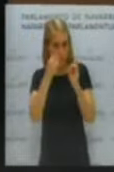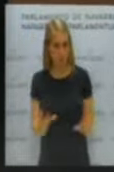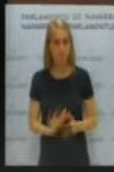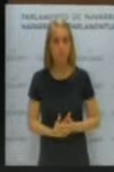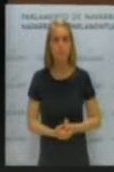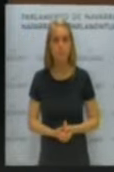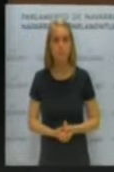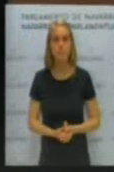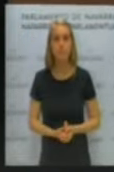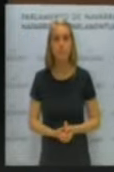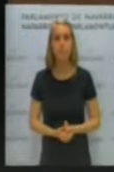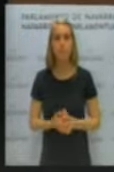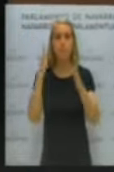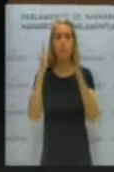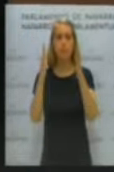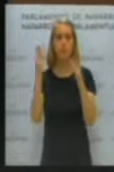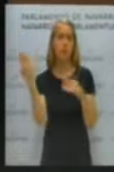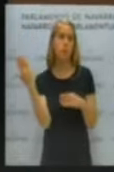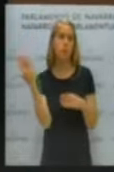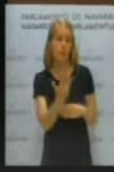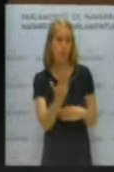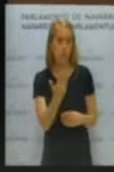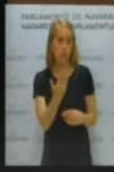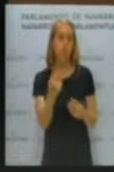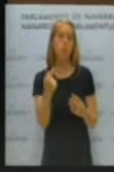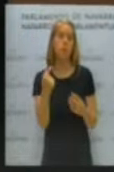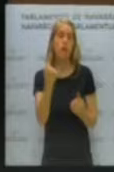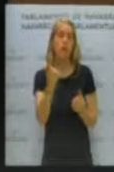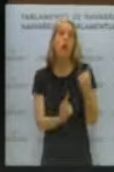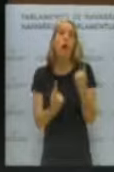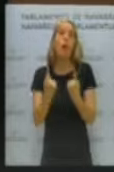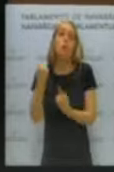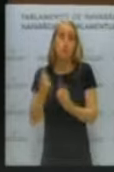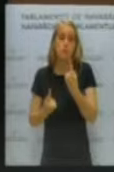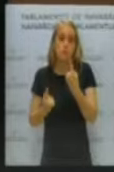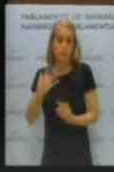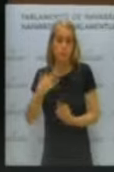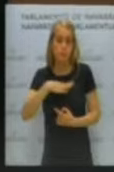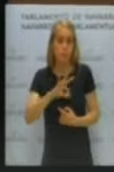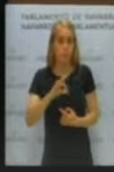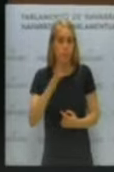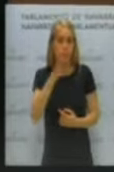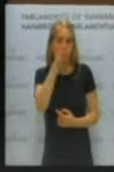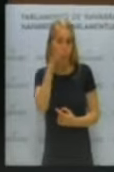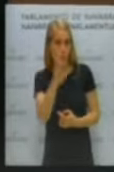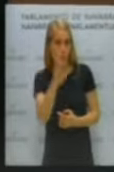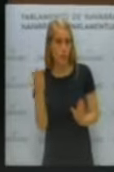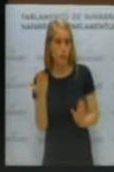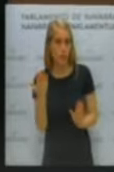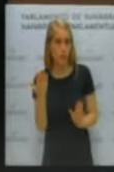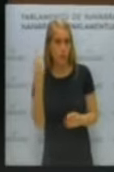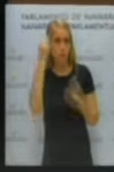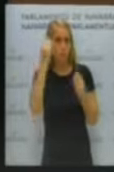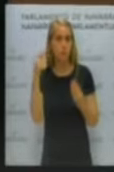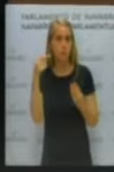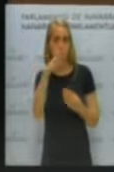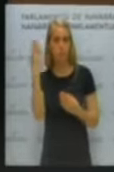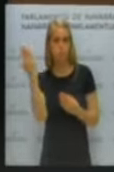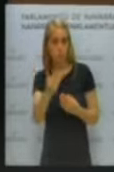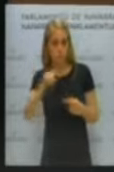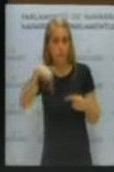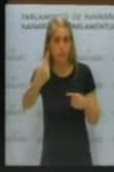En el capítulo de sanciones hemos observado que algunas pueden constituir delito y por lo tanto son sancionables en vía penal.